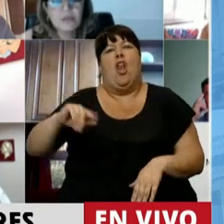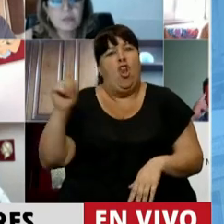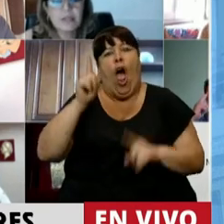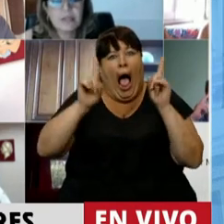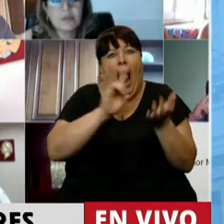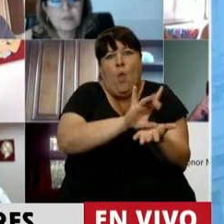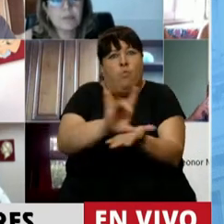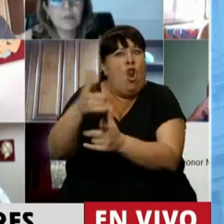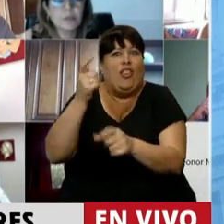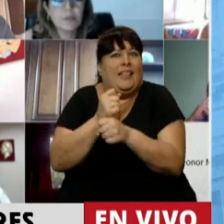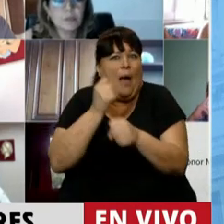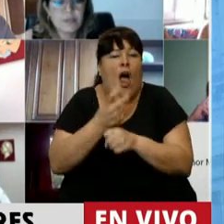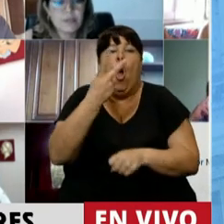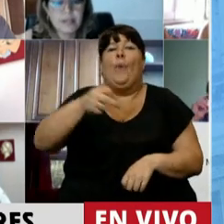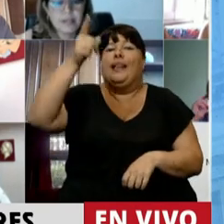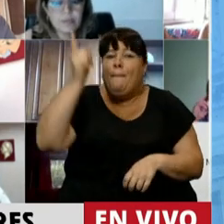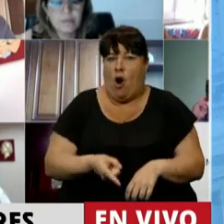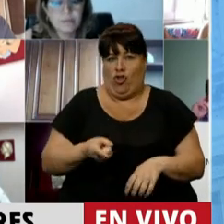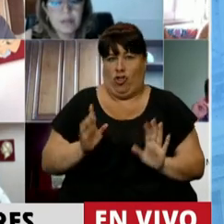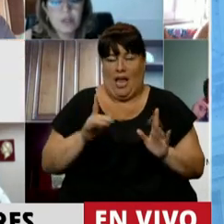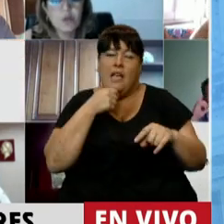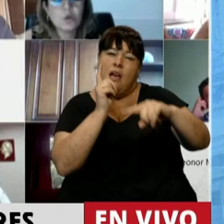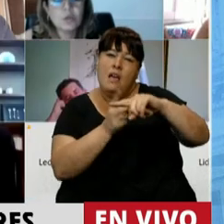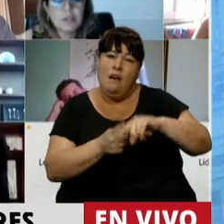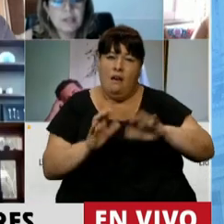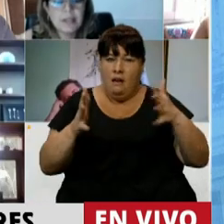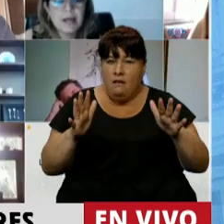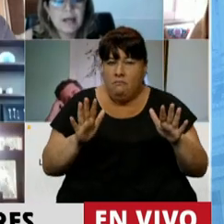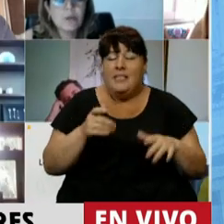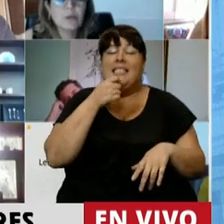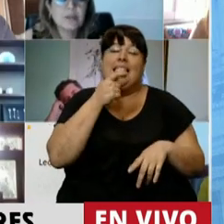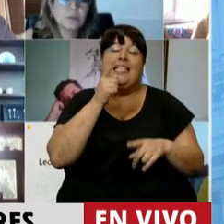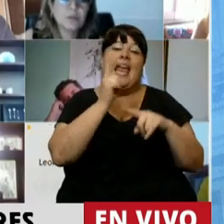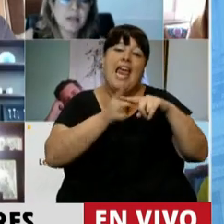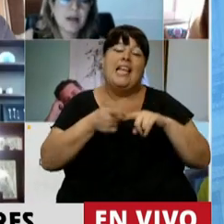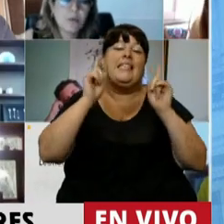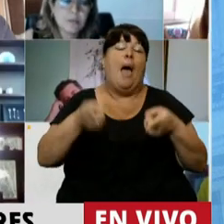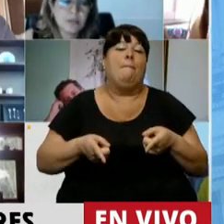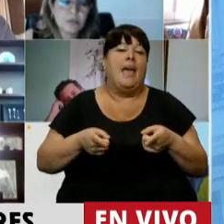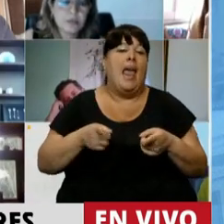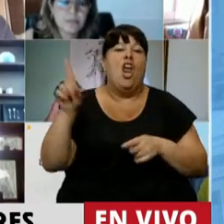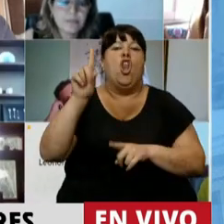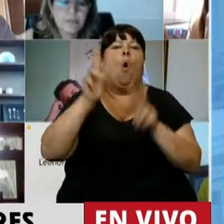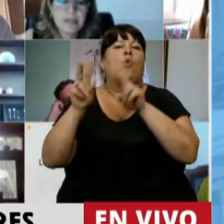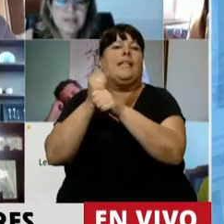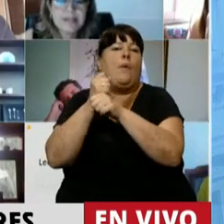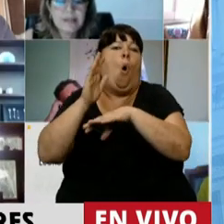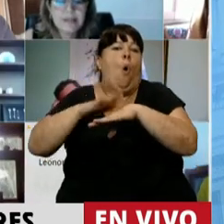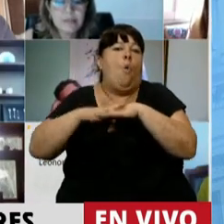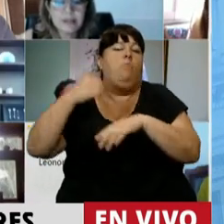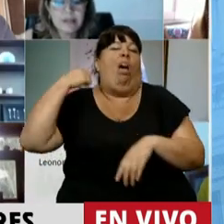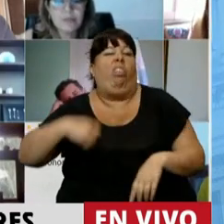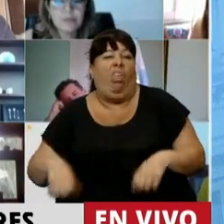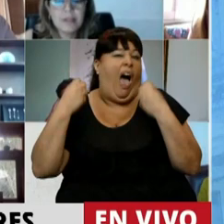perdieron su fuente de trabajo, un 20% si se calcula, si se incorpora a aquellos que no buscan empleo producto del